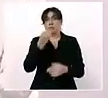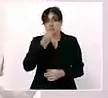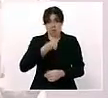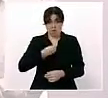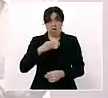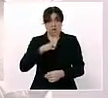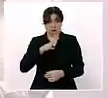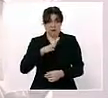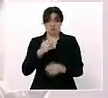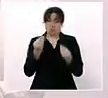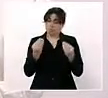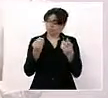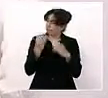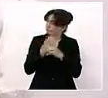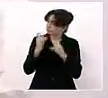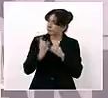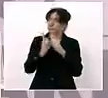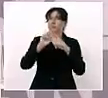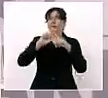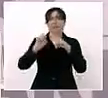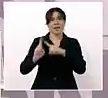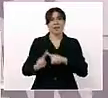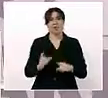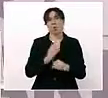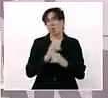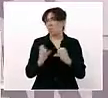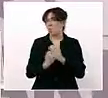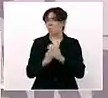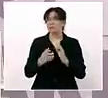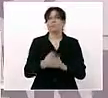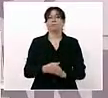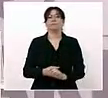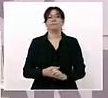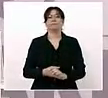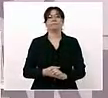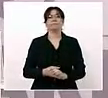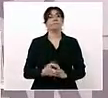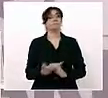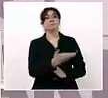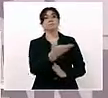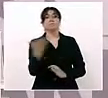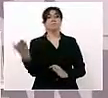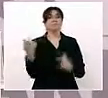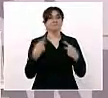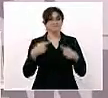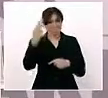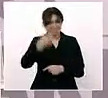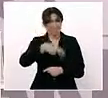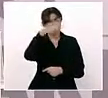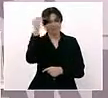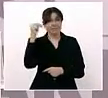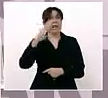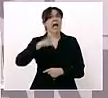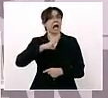Decirle a los Nayaritas de que continúan todos los programas de bienestar